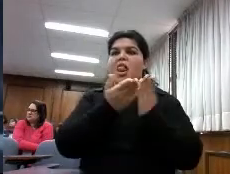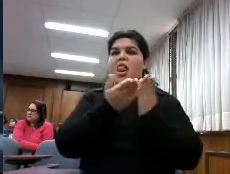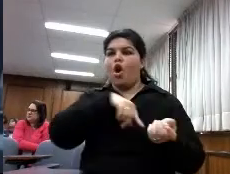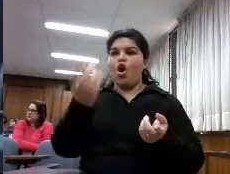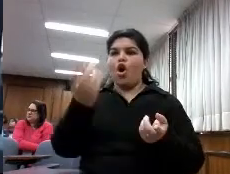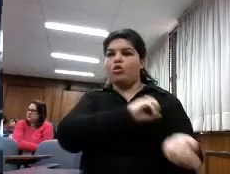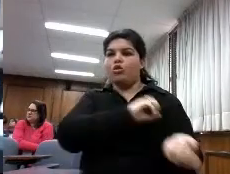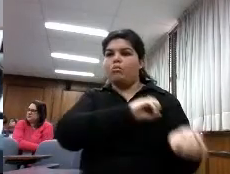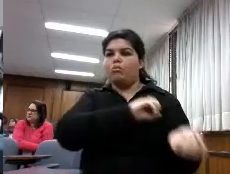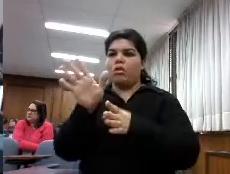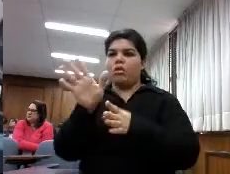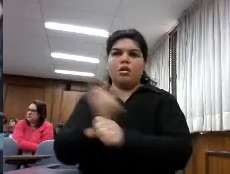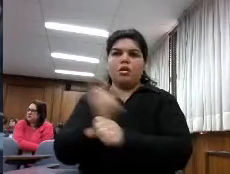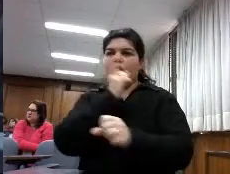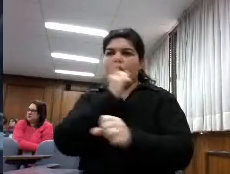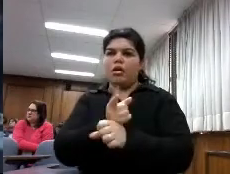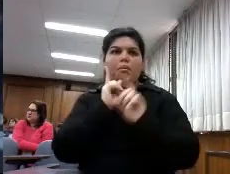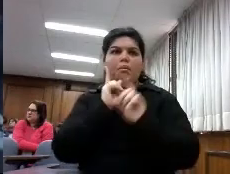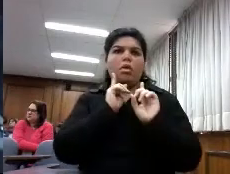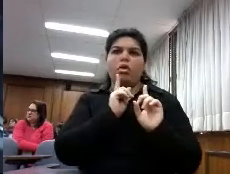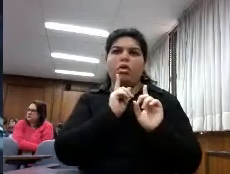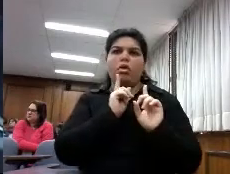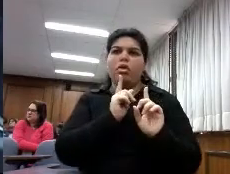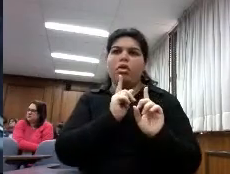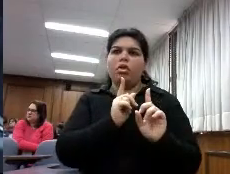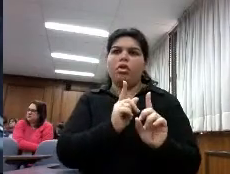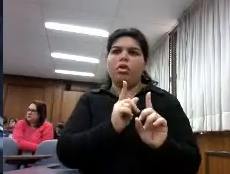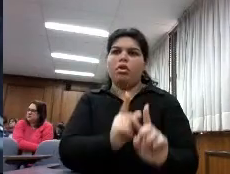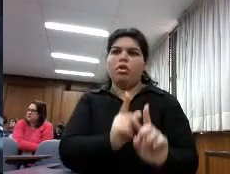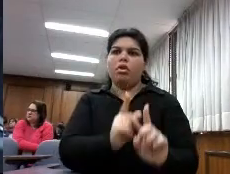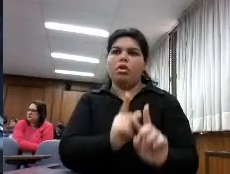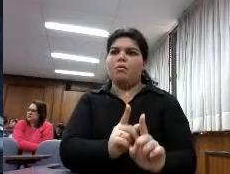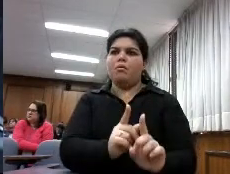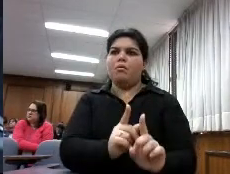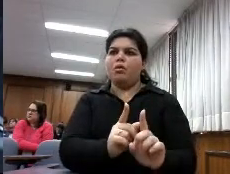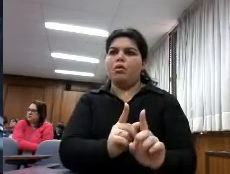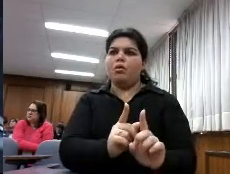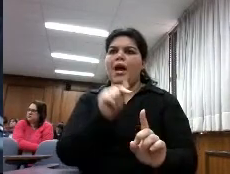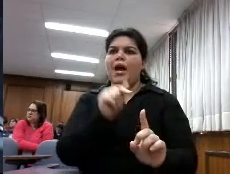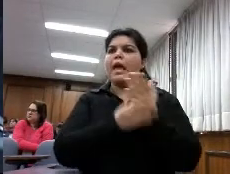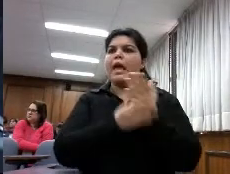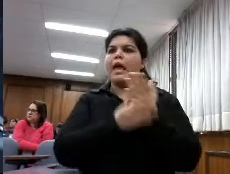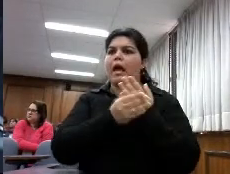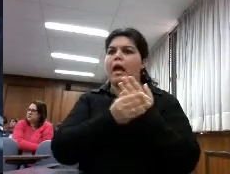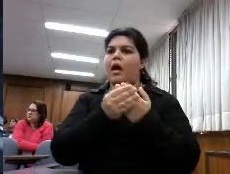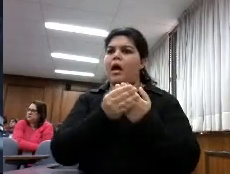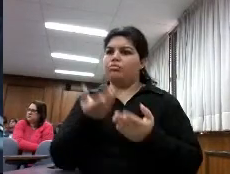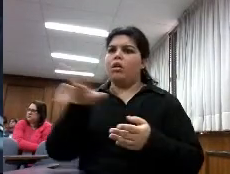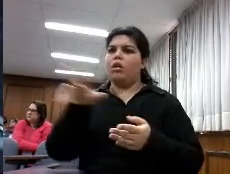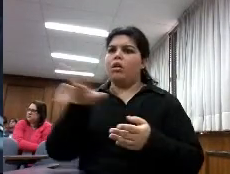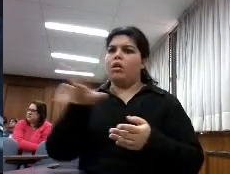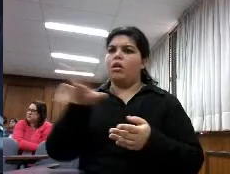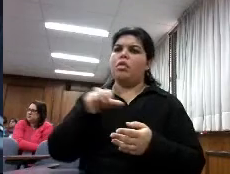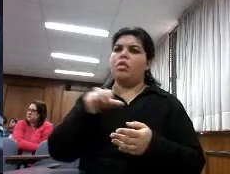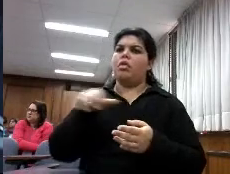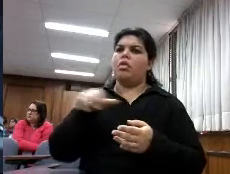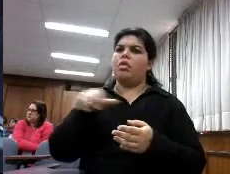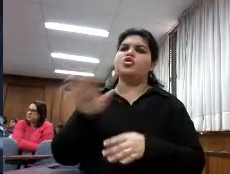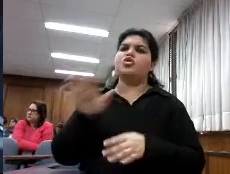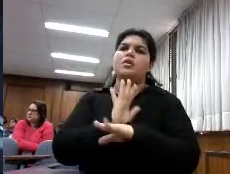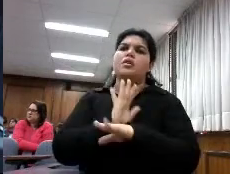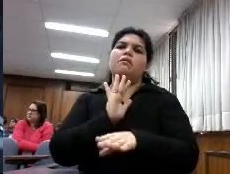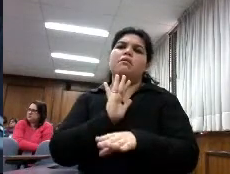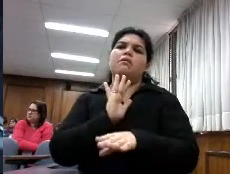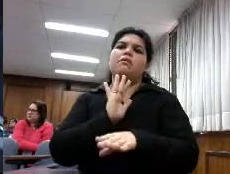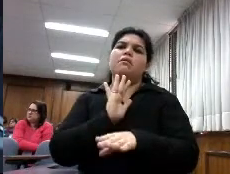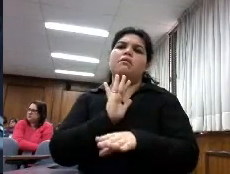mantener la plataforma Overdrive y tiene unos gastos de mantenimiento con lo cual te esclaviza de por vida sin embargo ¿por qué tuvo